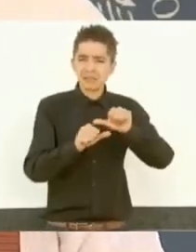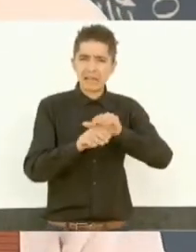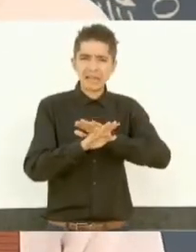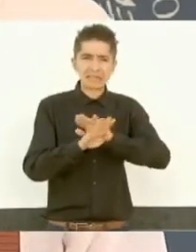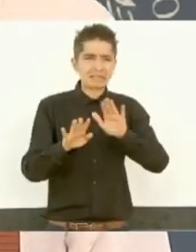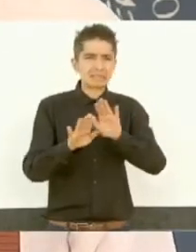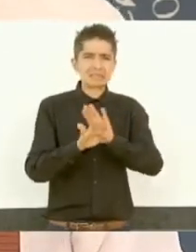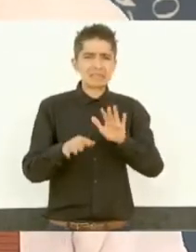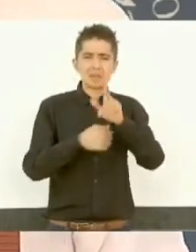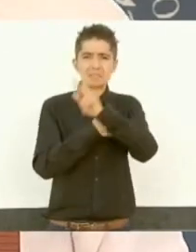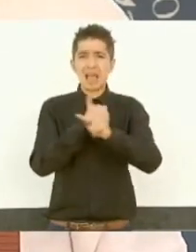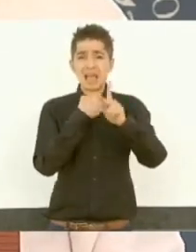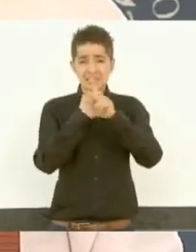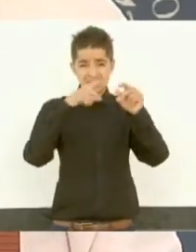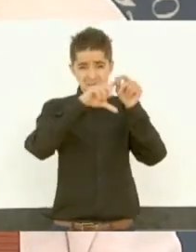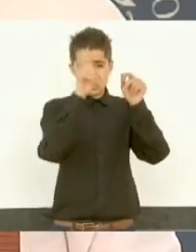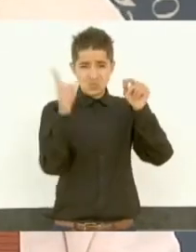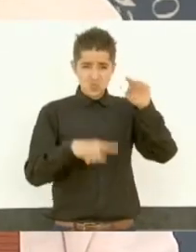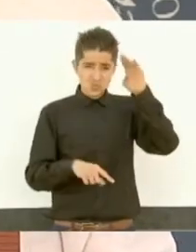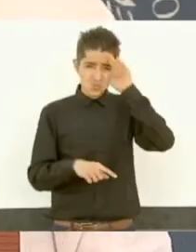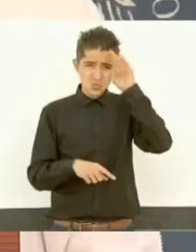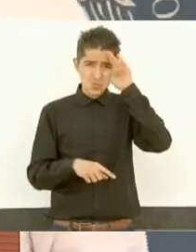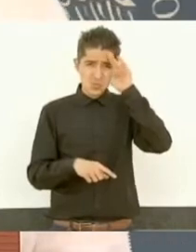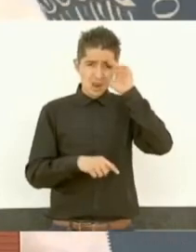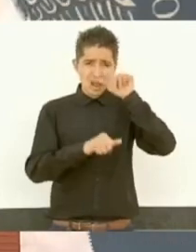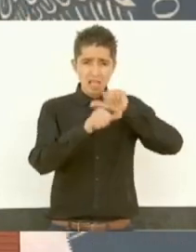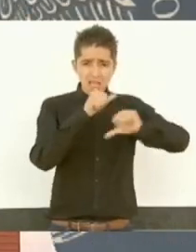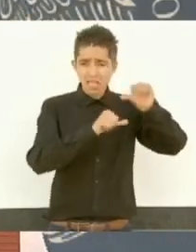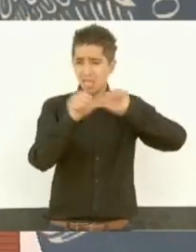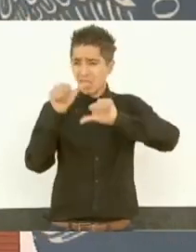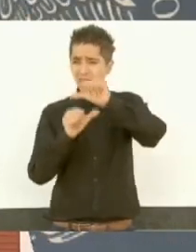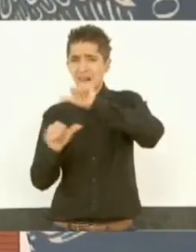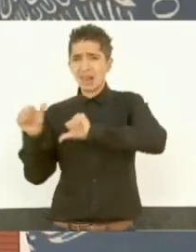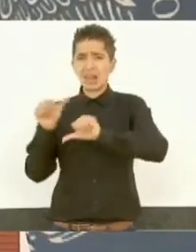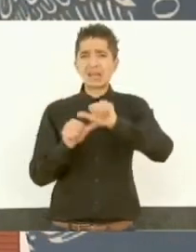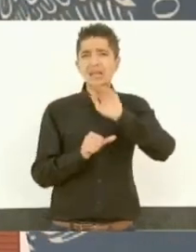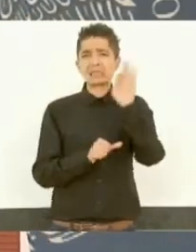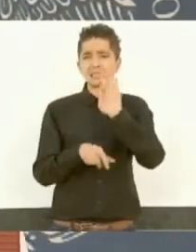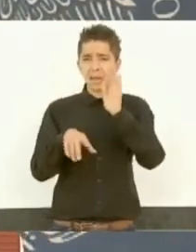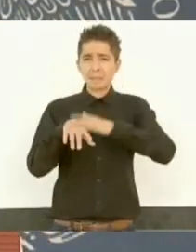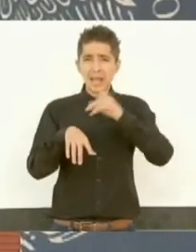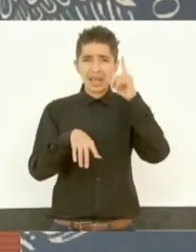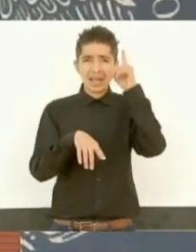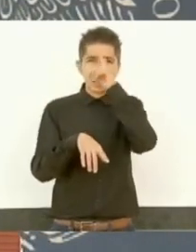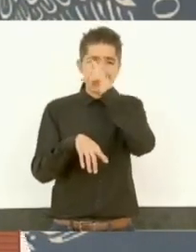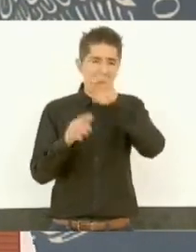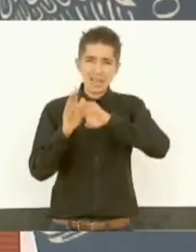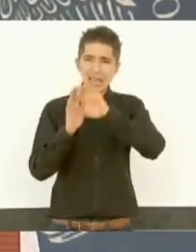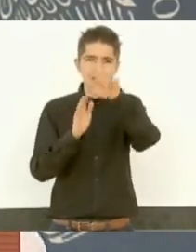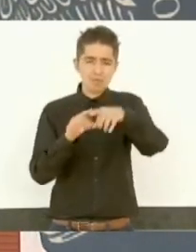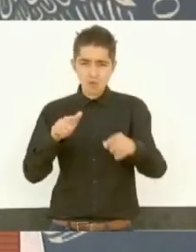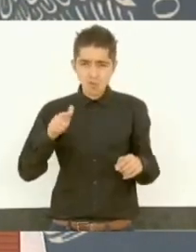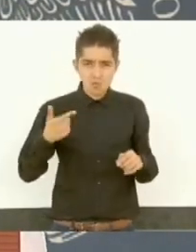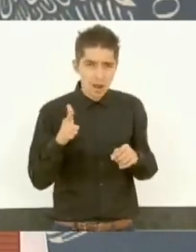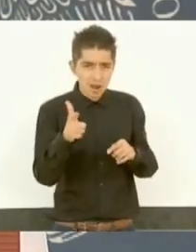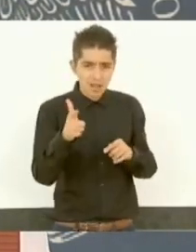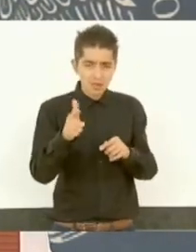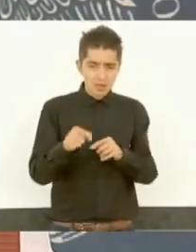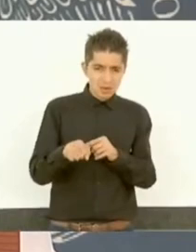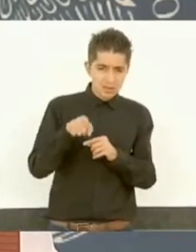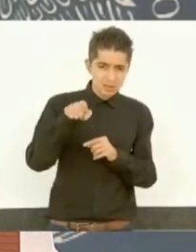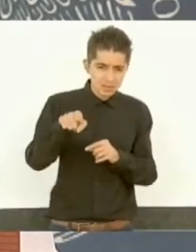el país. Si se complica la situación en Guanajuato, allá en Guanajuato,